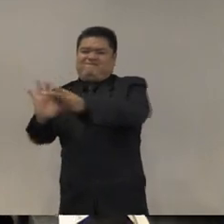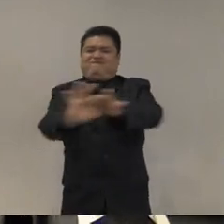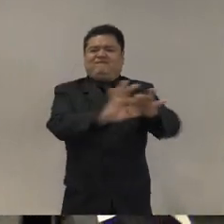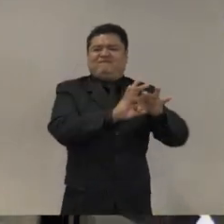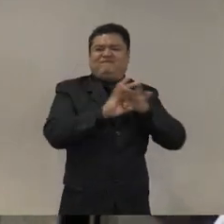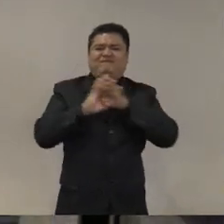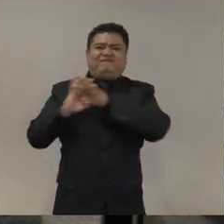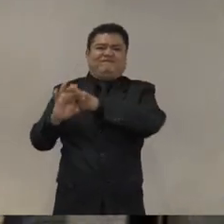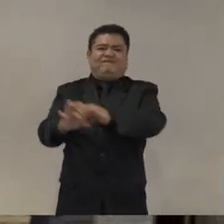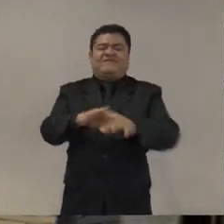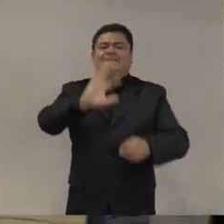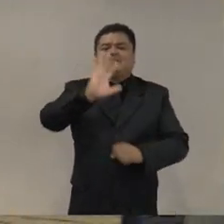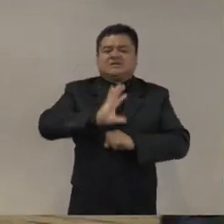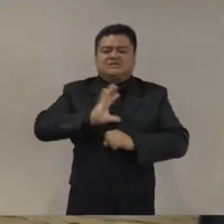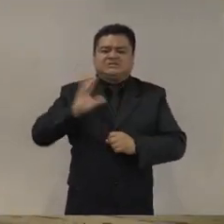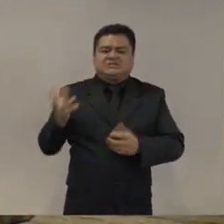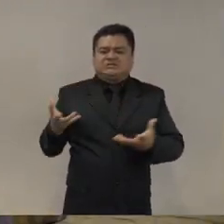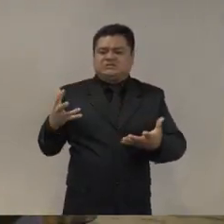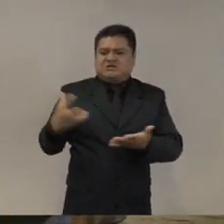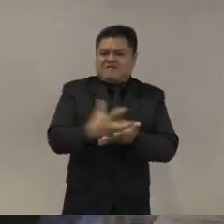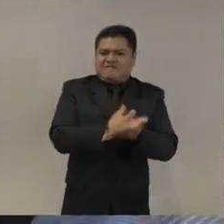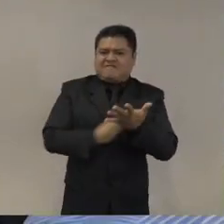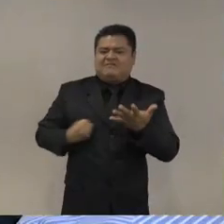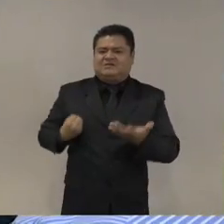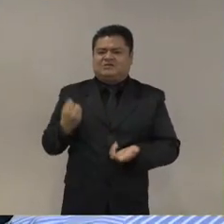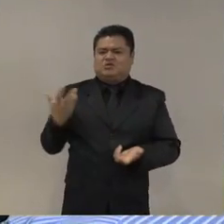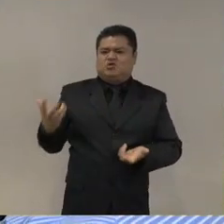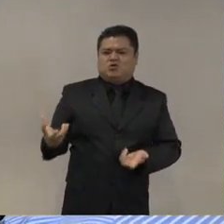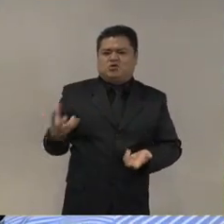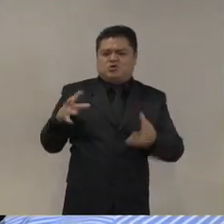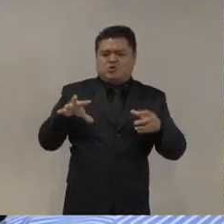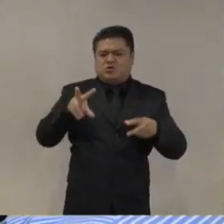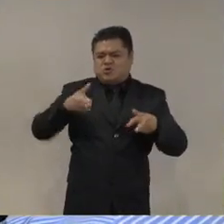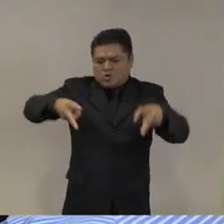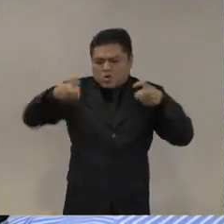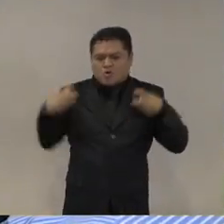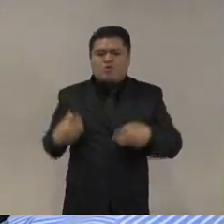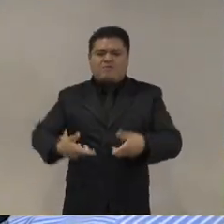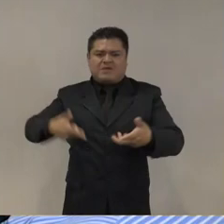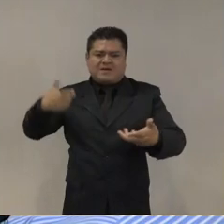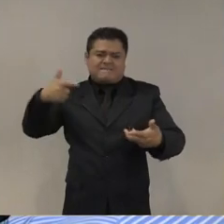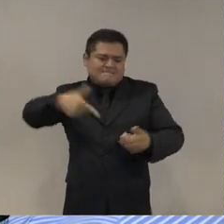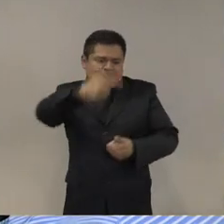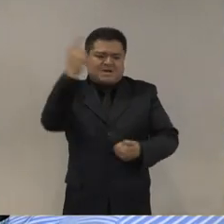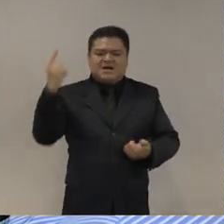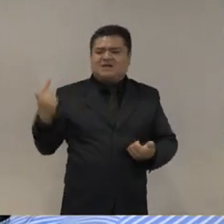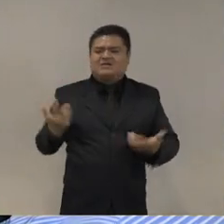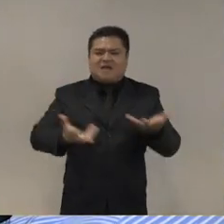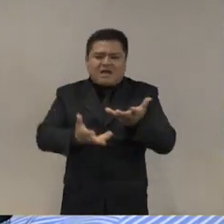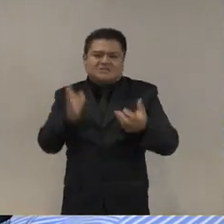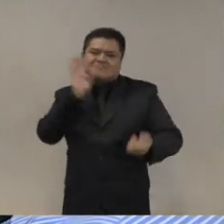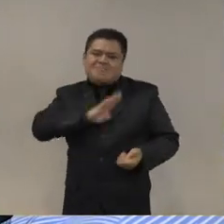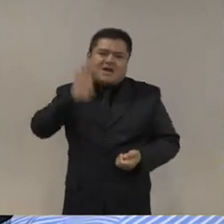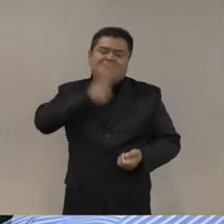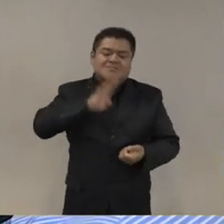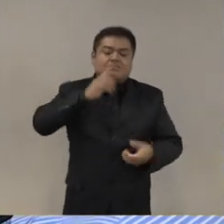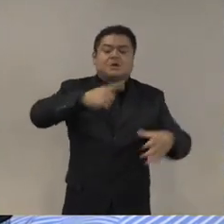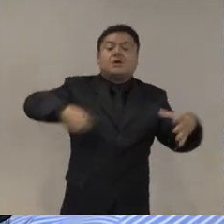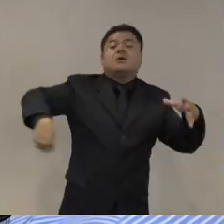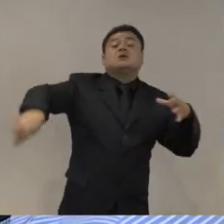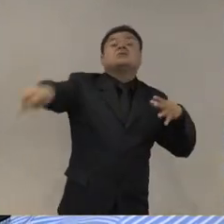Seguridad ciudadana en este país, ausente. Si ustedes revisan la Estrategia Nacional de Seguridad Pública,